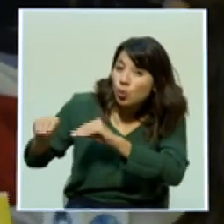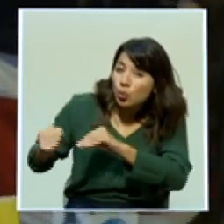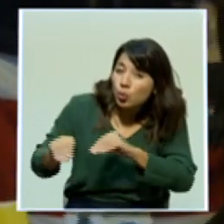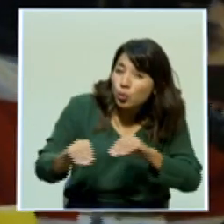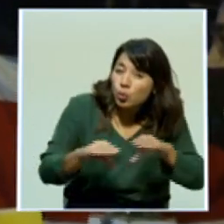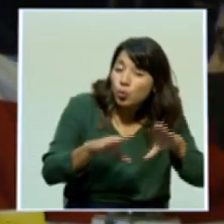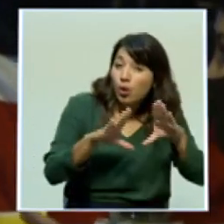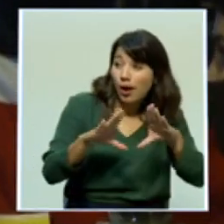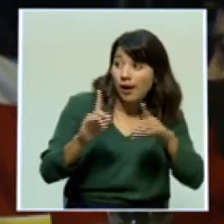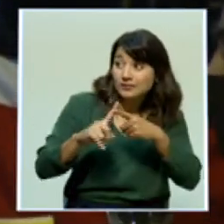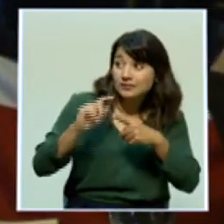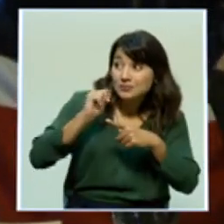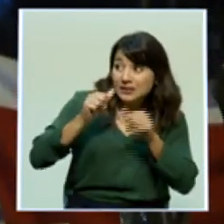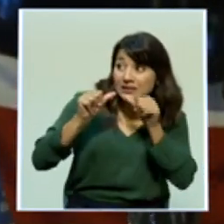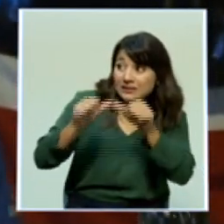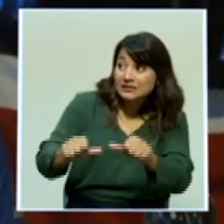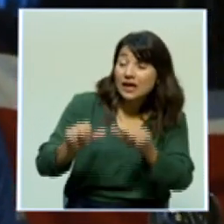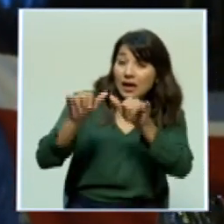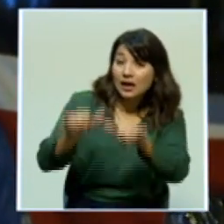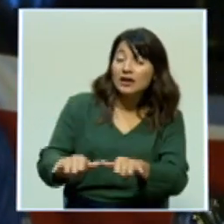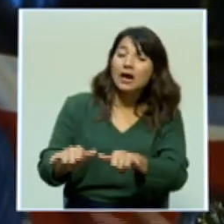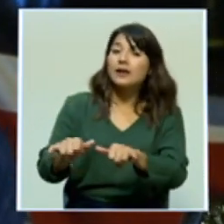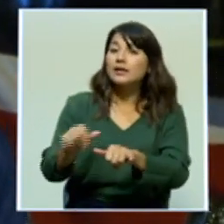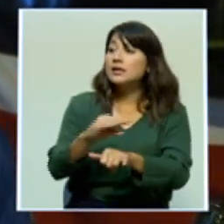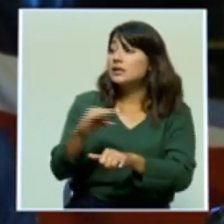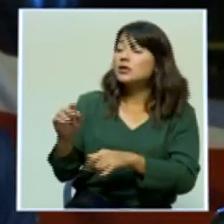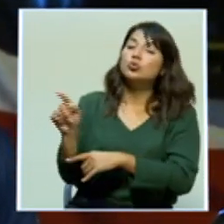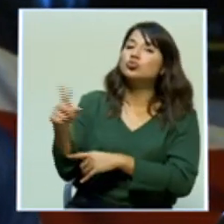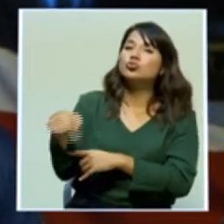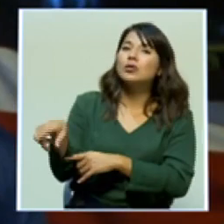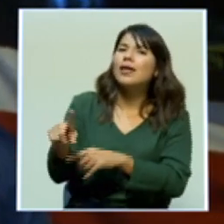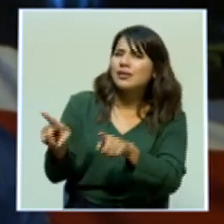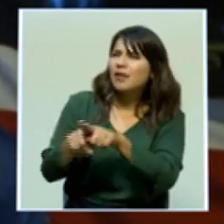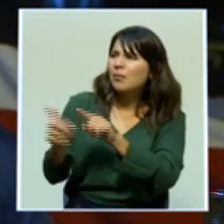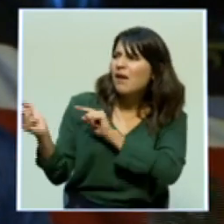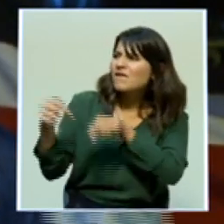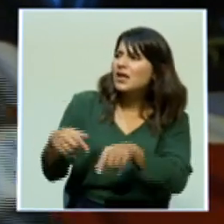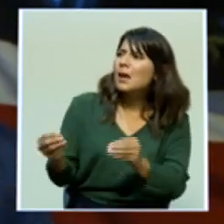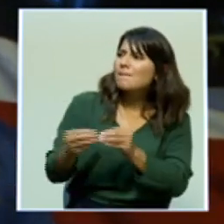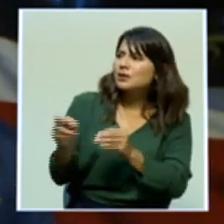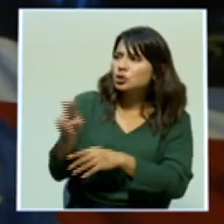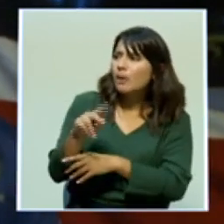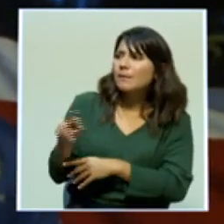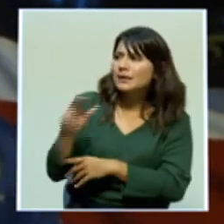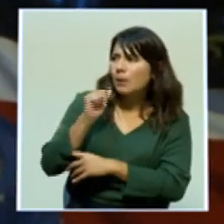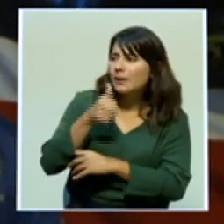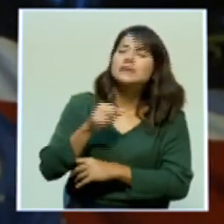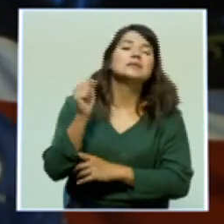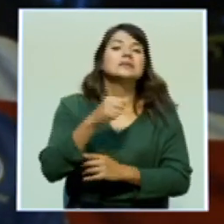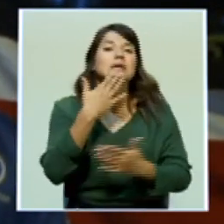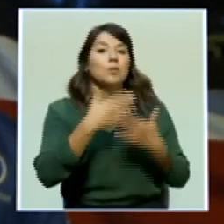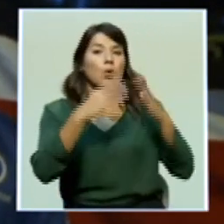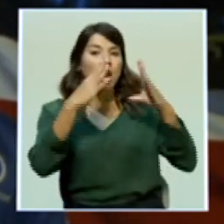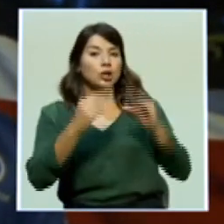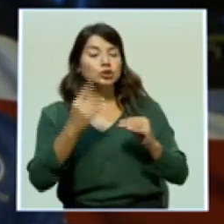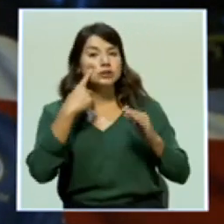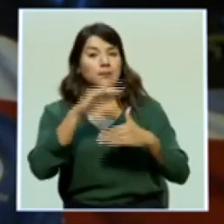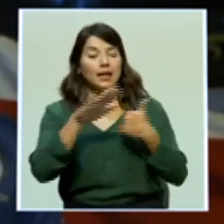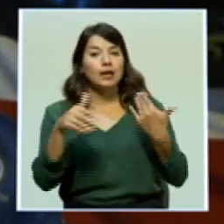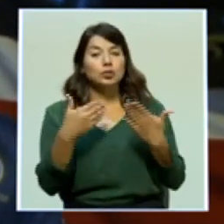mañana incluso se van a mantener acá y van a recibir también más compañeros por este sector. Sí, bueno, buenas noches para todos.